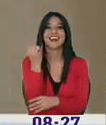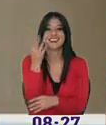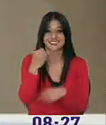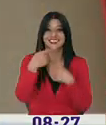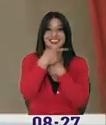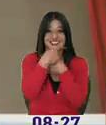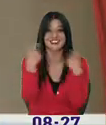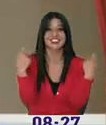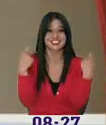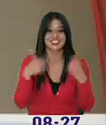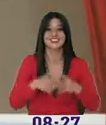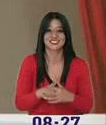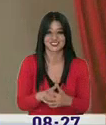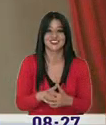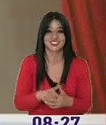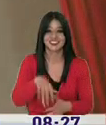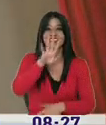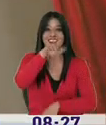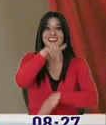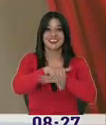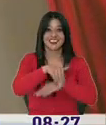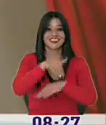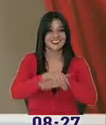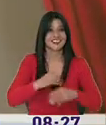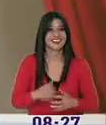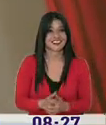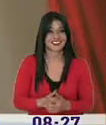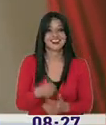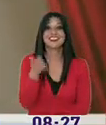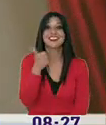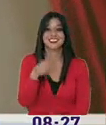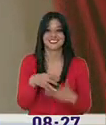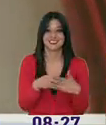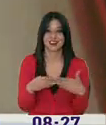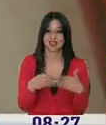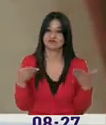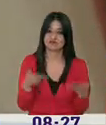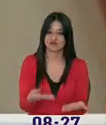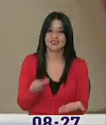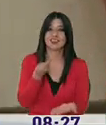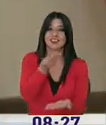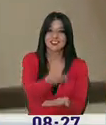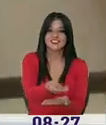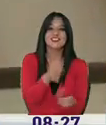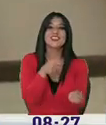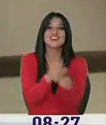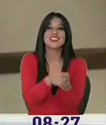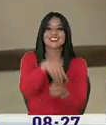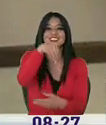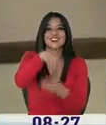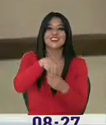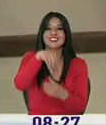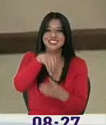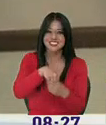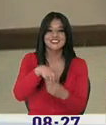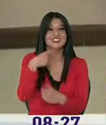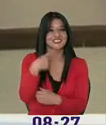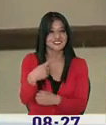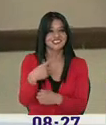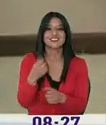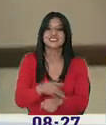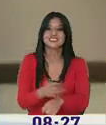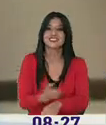las 16 horas. El aporte es simbólico, son 10 dólares que van a favor de que nosotros podamos seguir con nuestro trabajo de sensibilización.